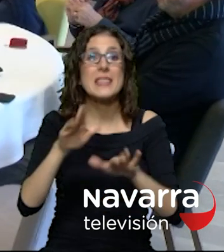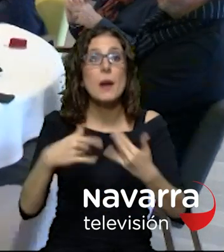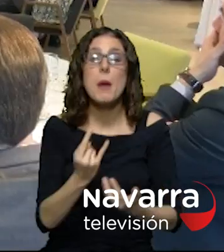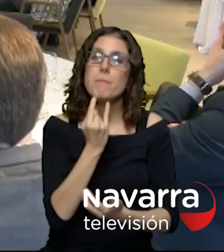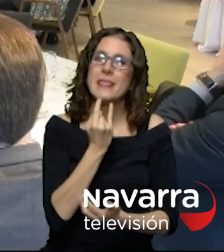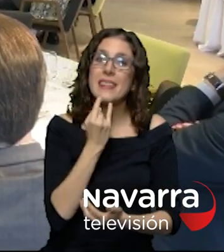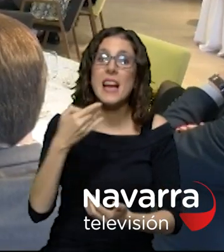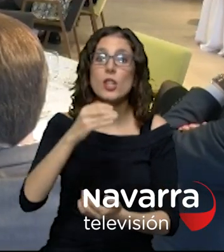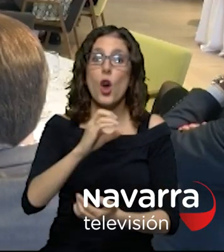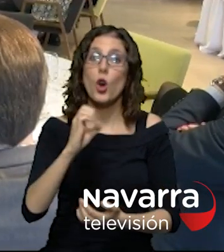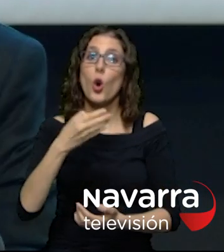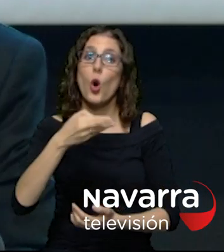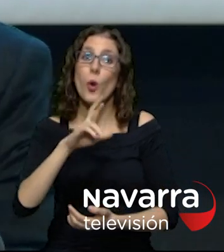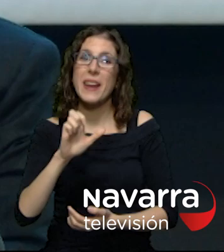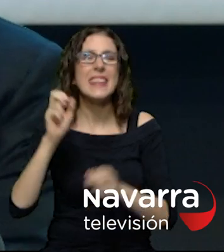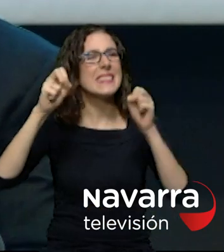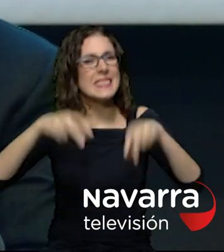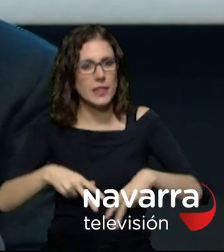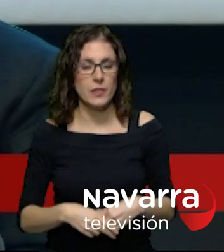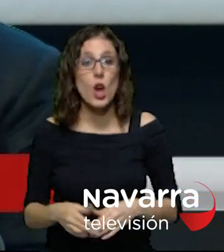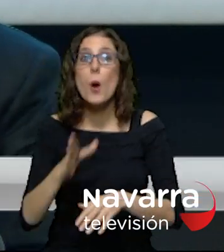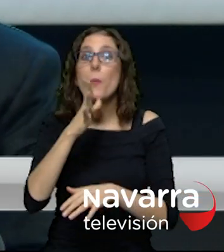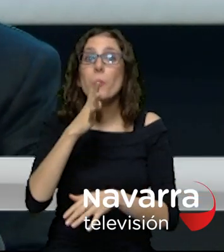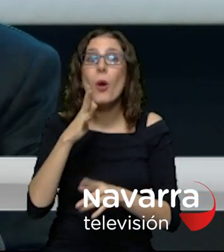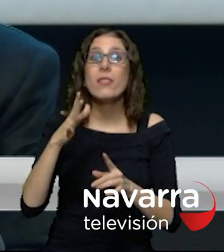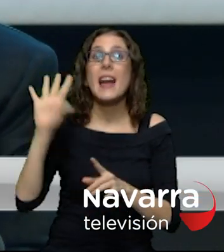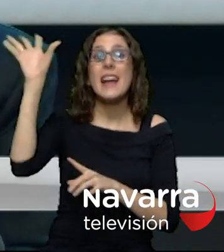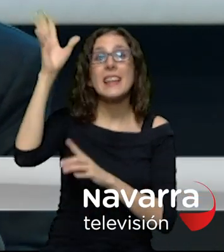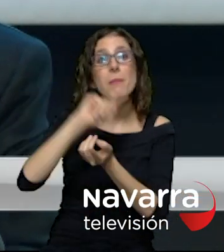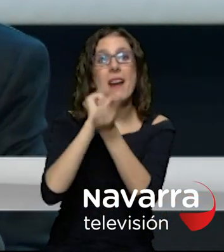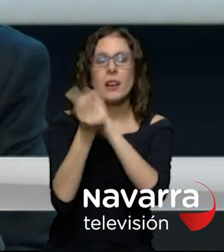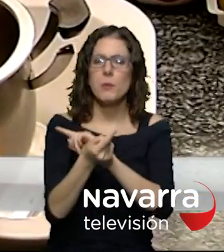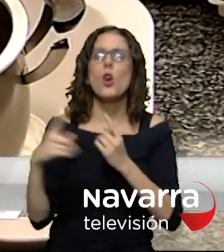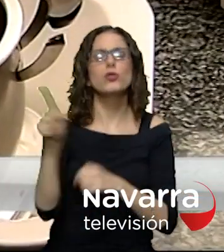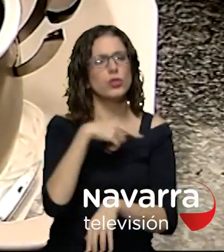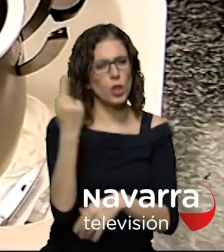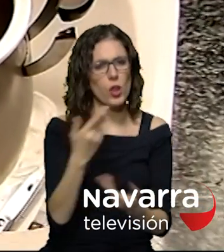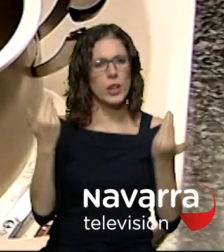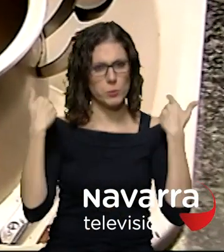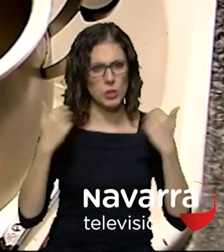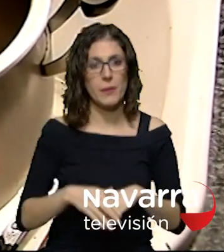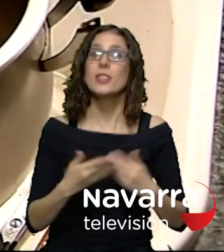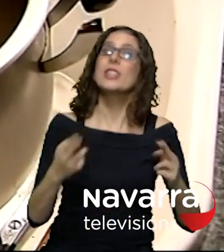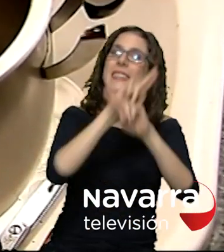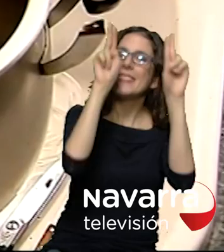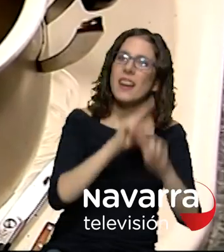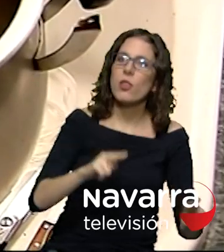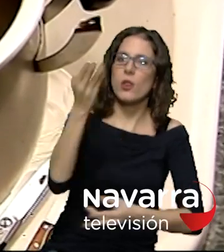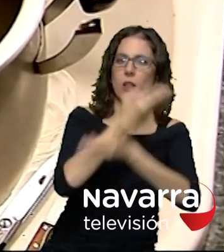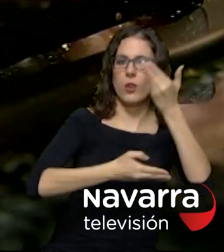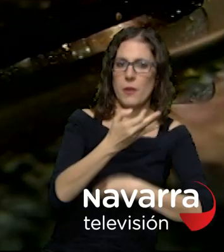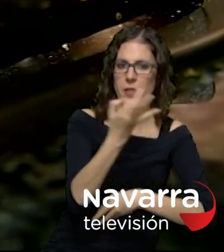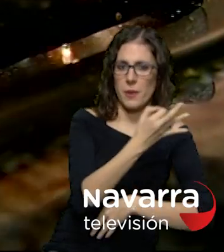cambio climático es cosa de todos y ahí va a empezar la colaboración al imer internacional también a nivel individual podemos aportar mucho